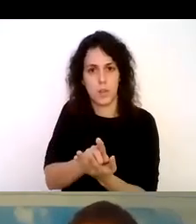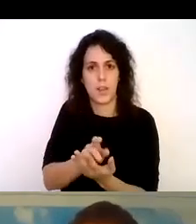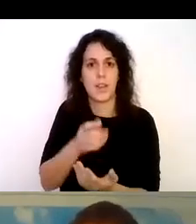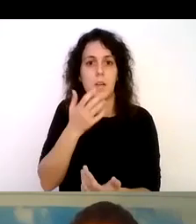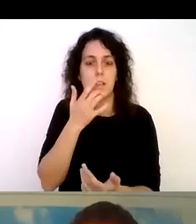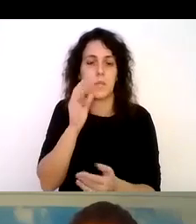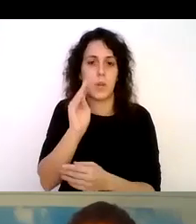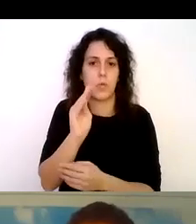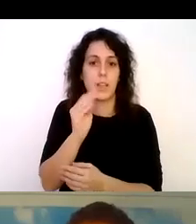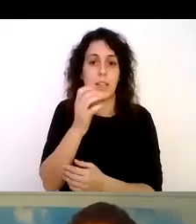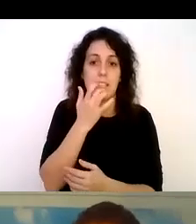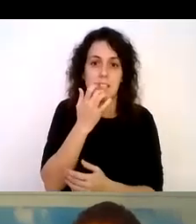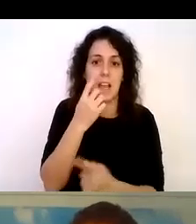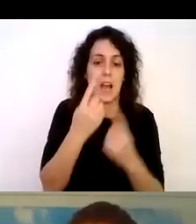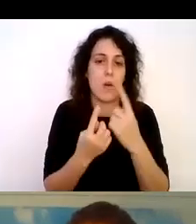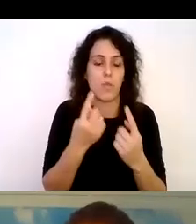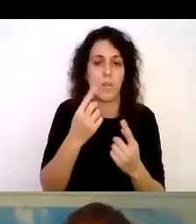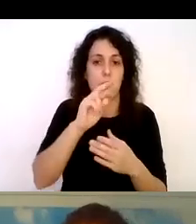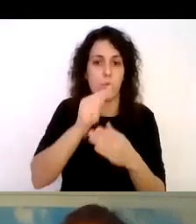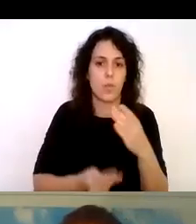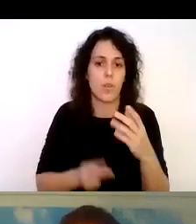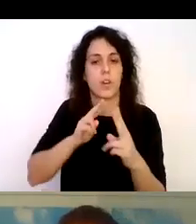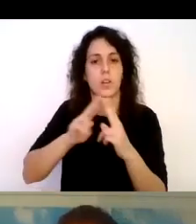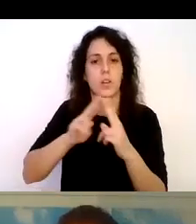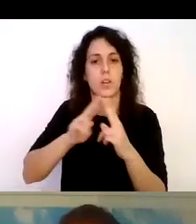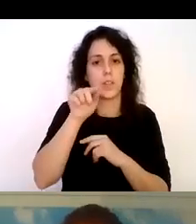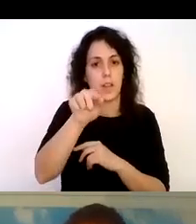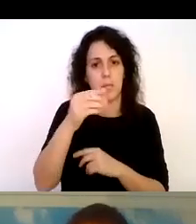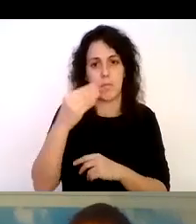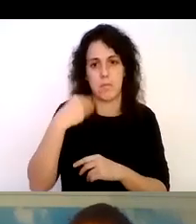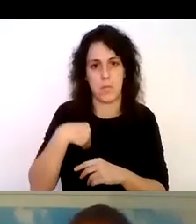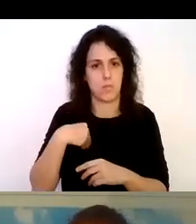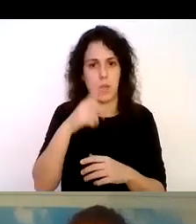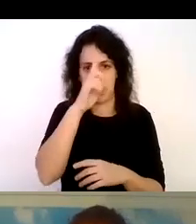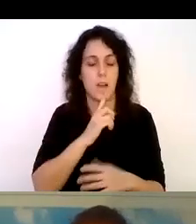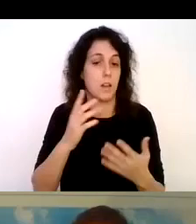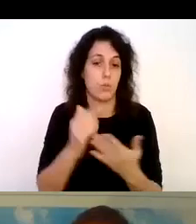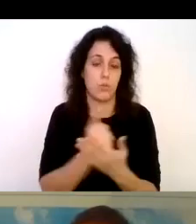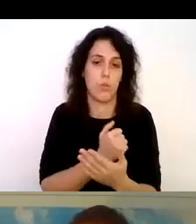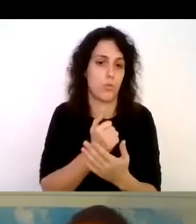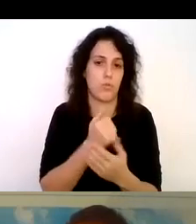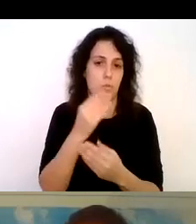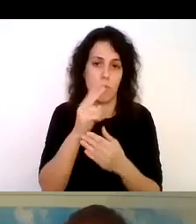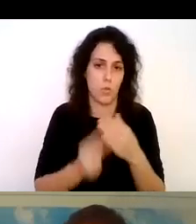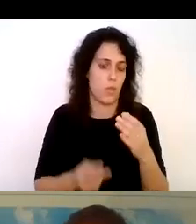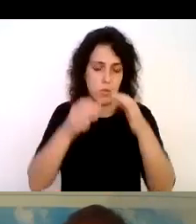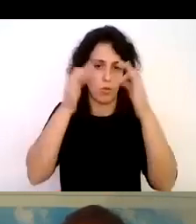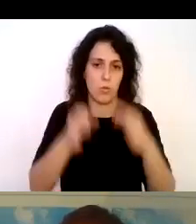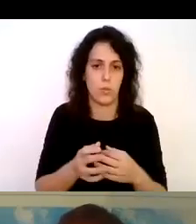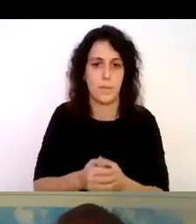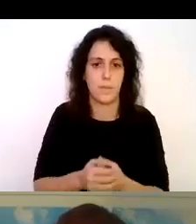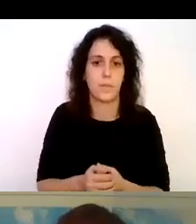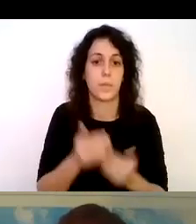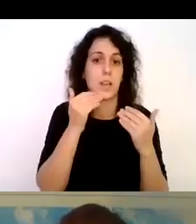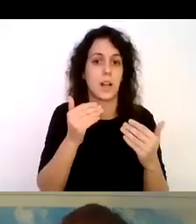bucearon les dejo la respuesta con esta imagen creo que todos lo hemos hecho así que con eso les agradezco mucho por